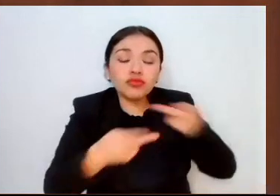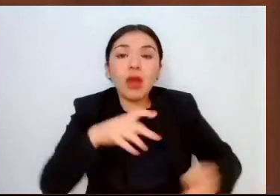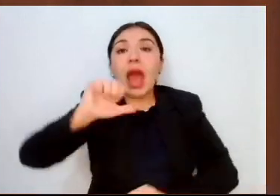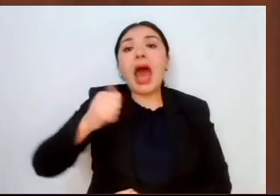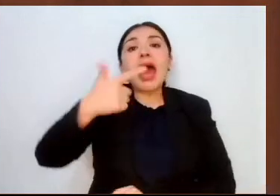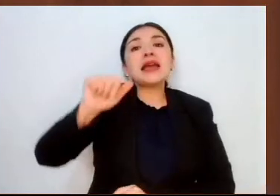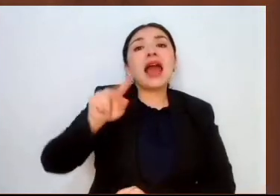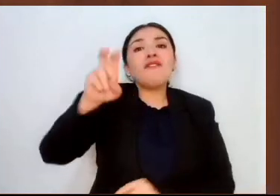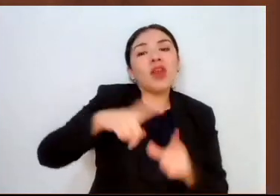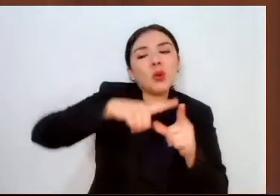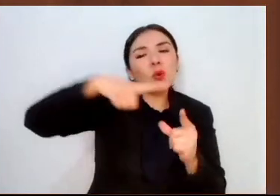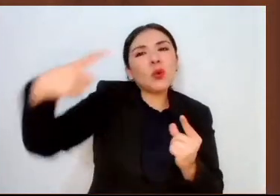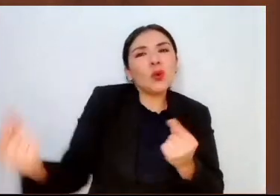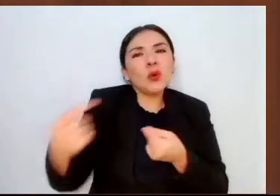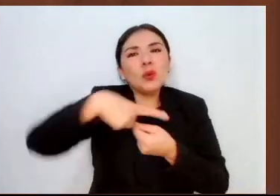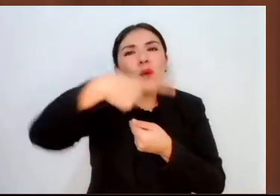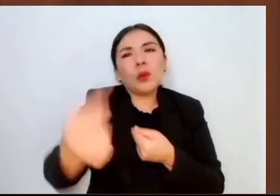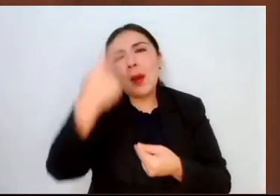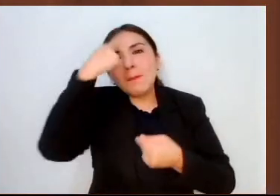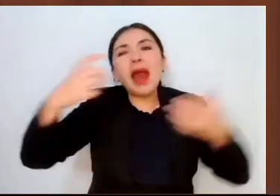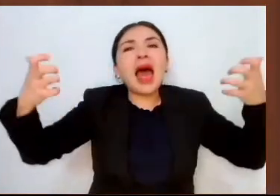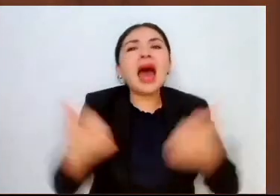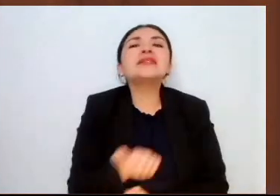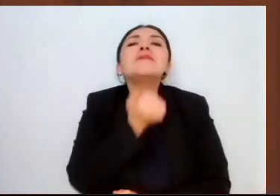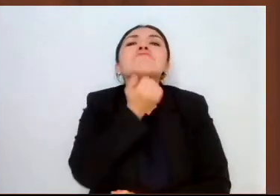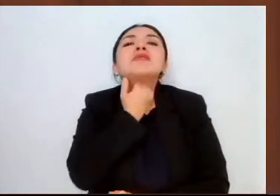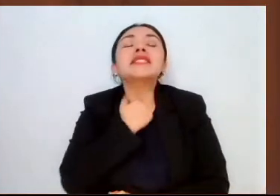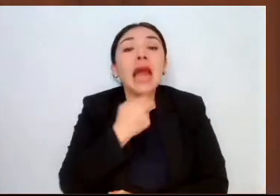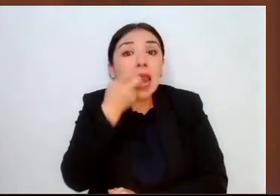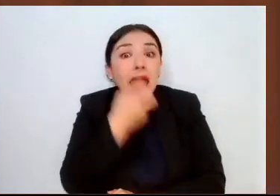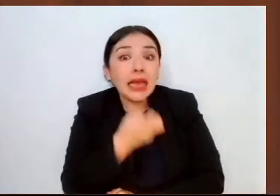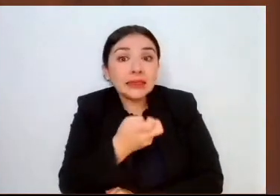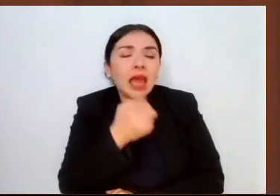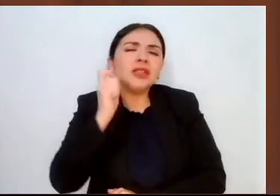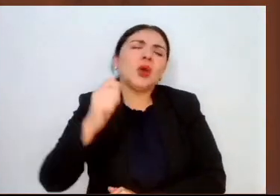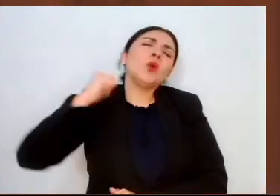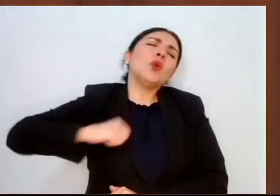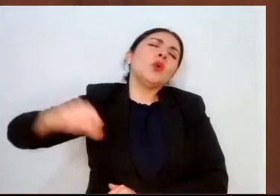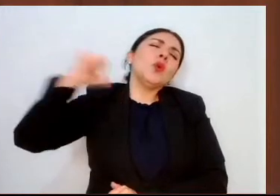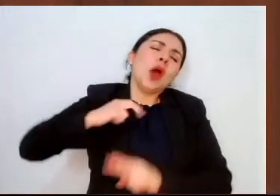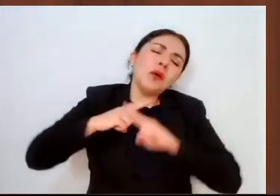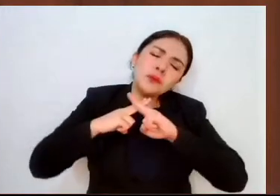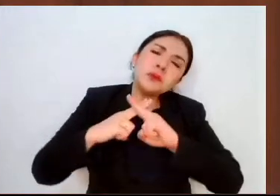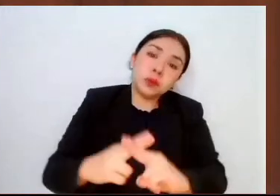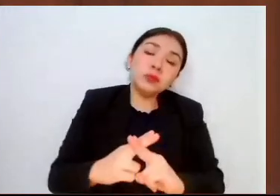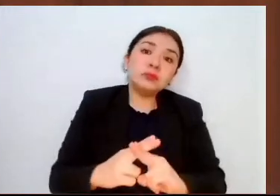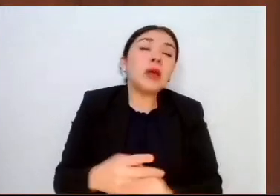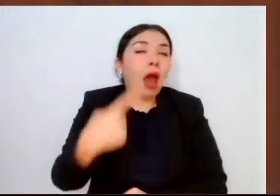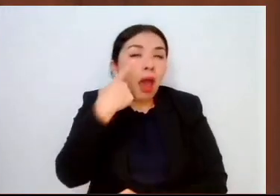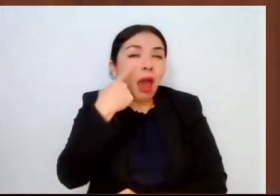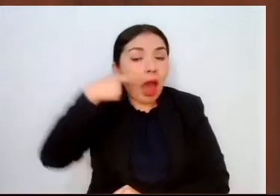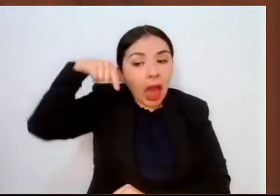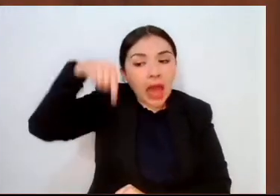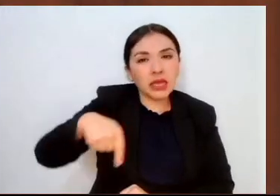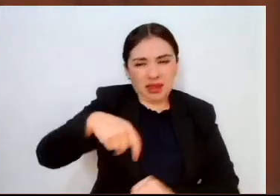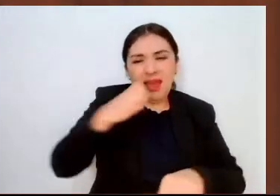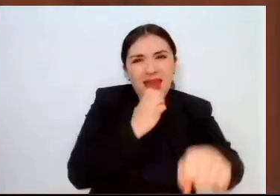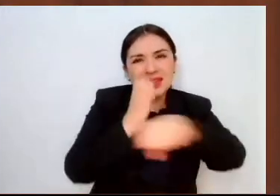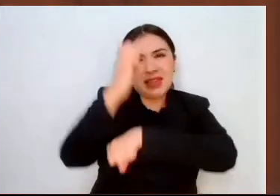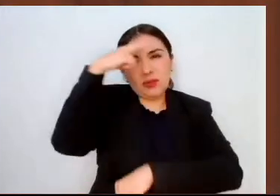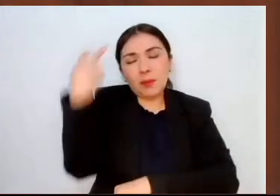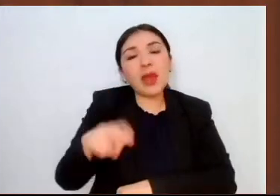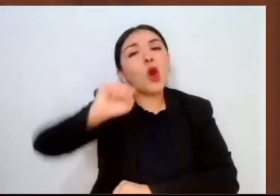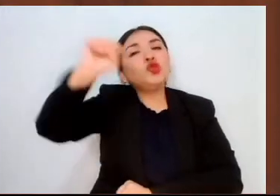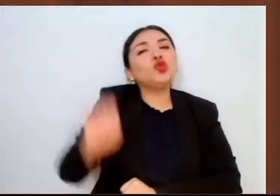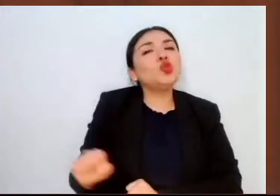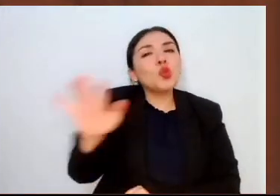agave y la elaboración del mezcal es una actividad ancestral, practicada en el sur de la entidad. La Secretaría del